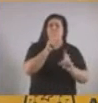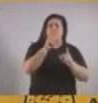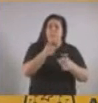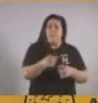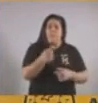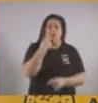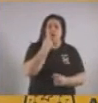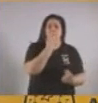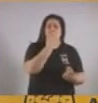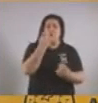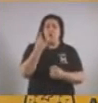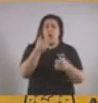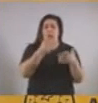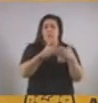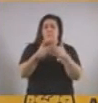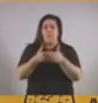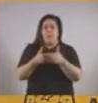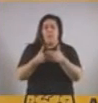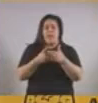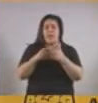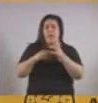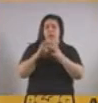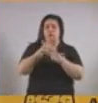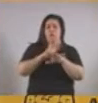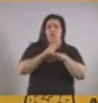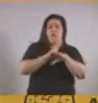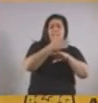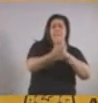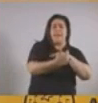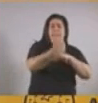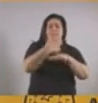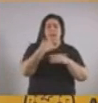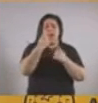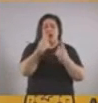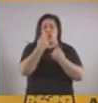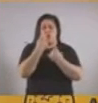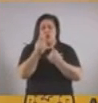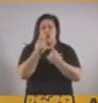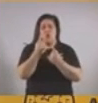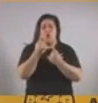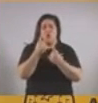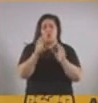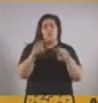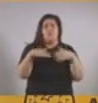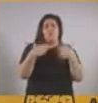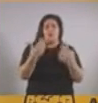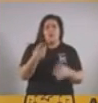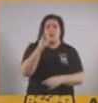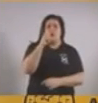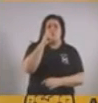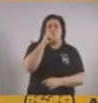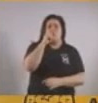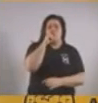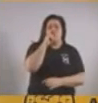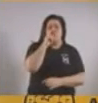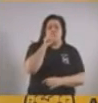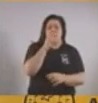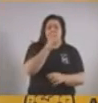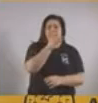vamos a controlar y limitar los ingresos y egresos a la ciudad. Para eso, vamos a cerrar siete estaciones de subte,